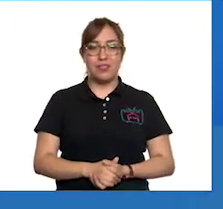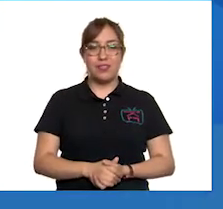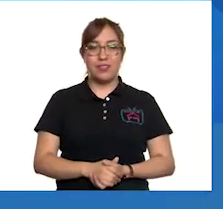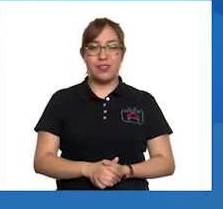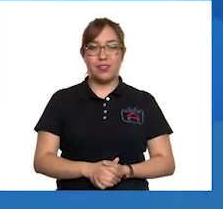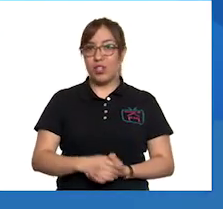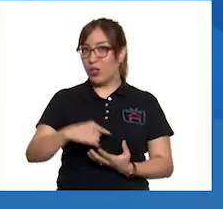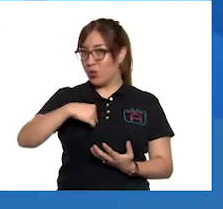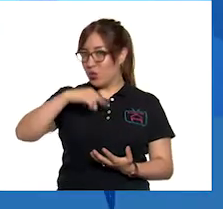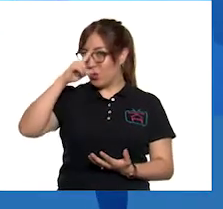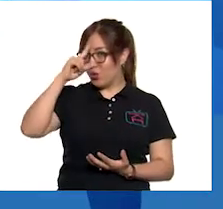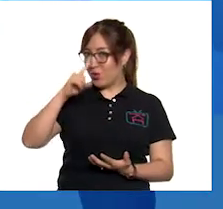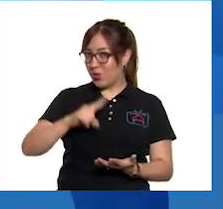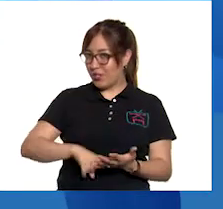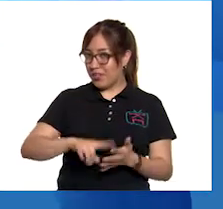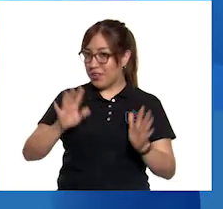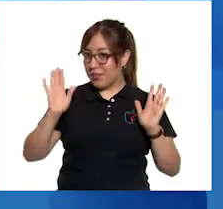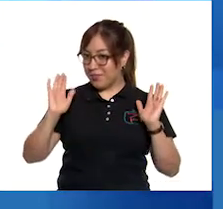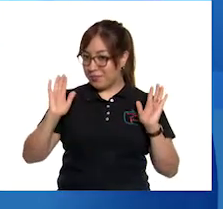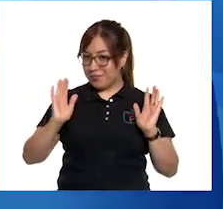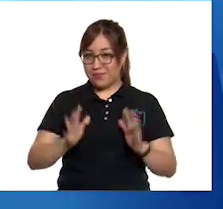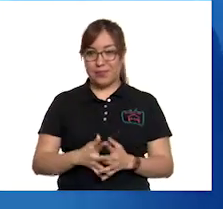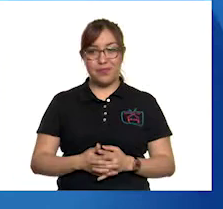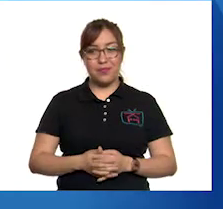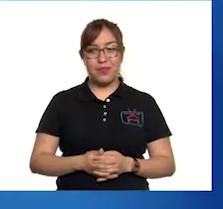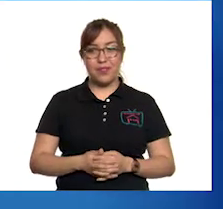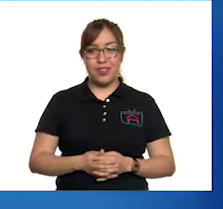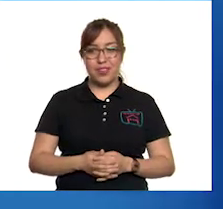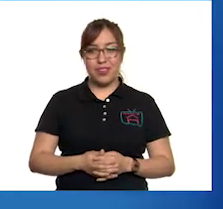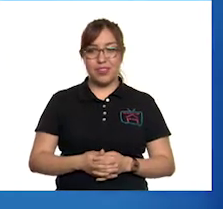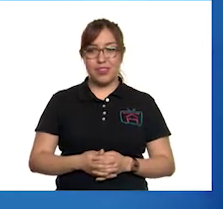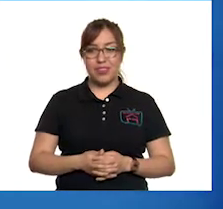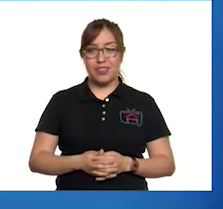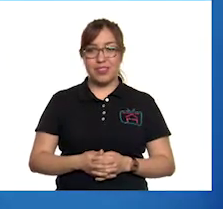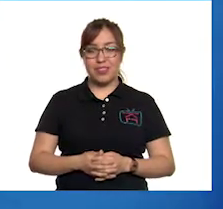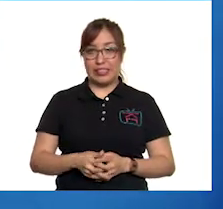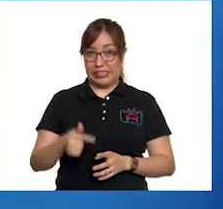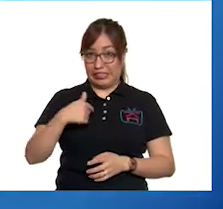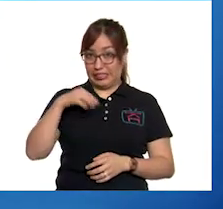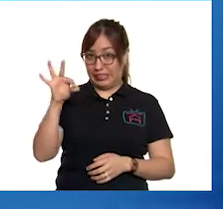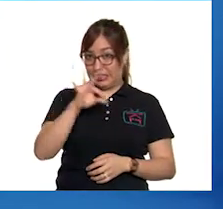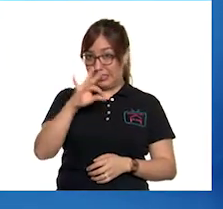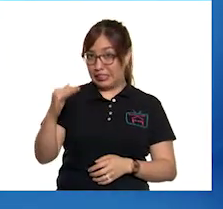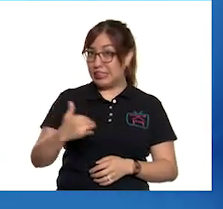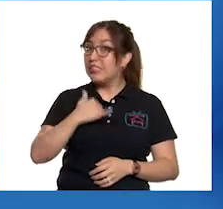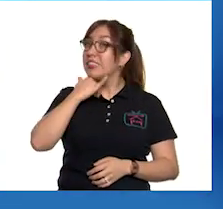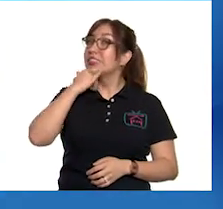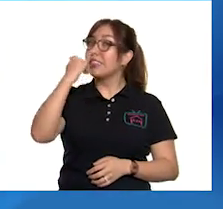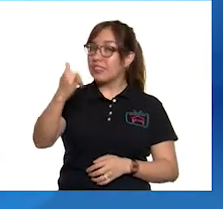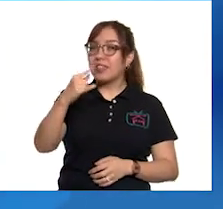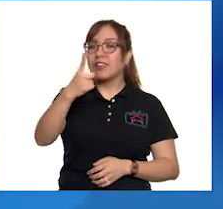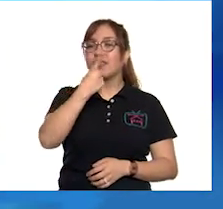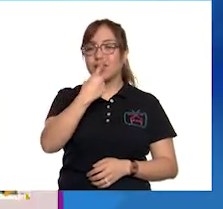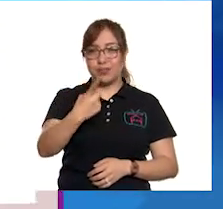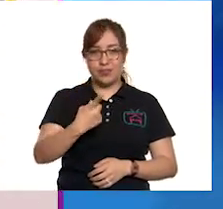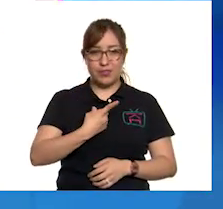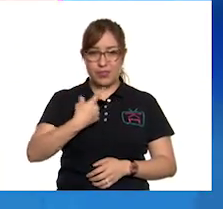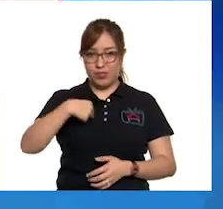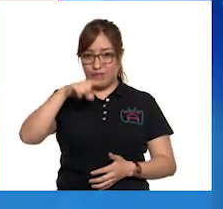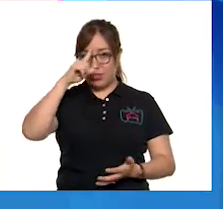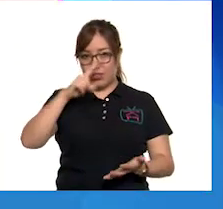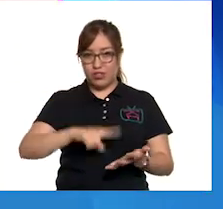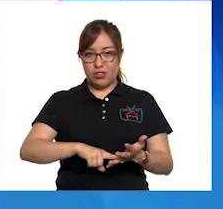Yo creo... A ver, niños y niñas, si no... Ustedes me dicen si me equivoco, pero yo creo que esa pieza va aquí en medio.